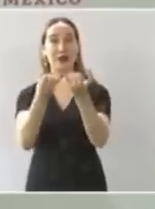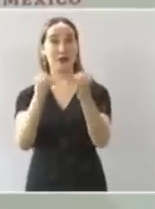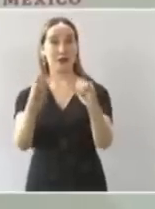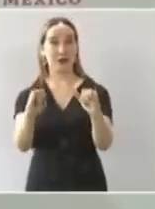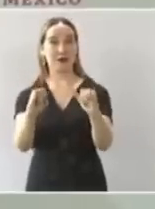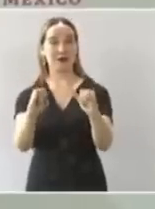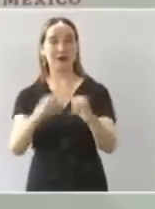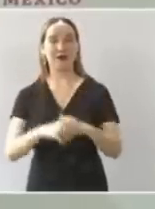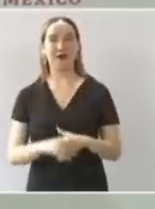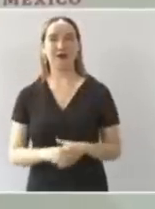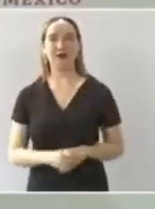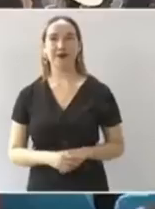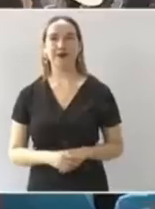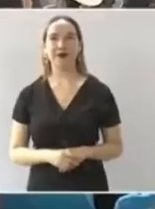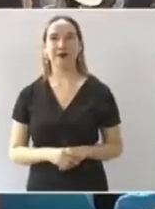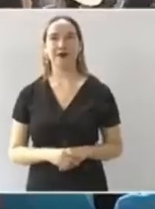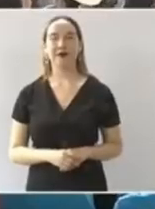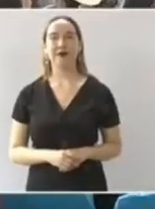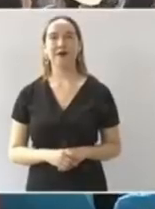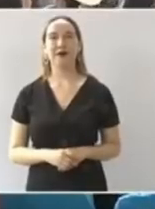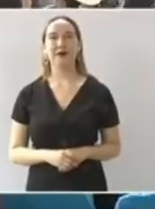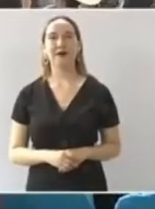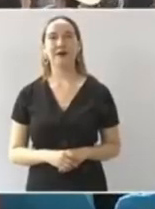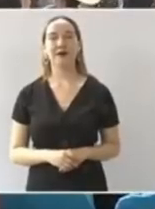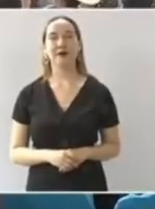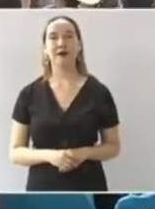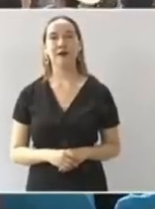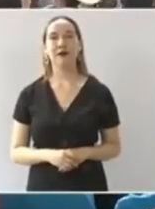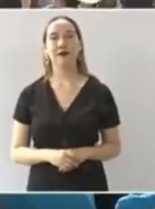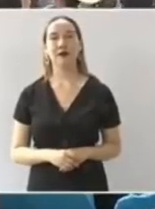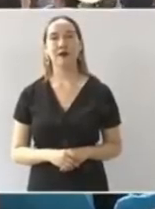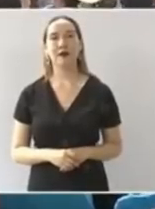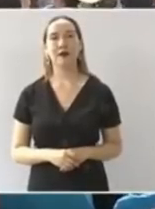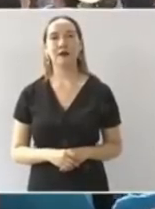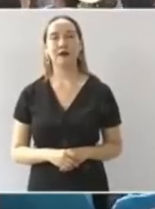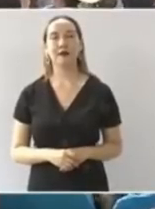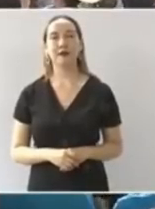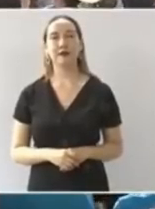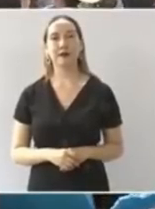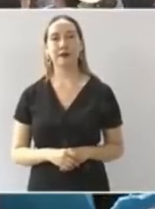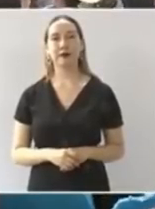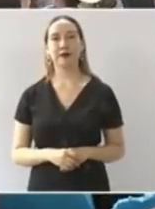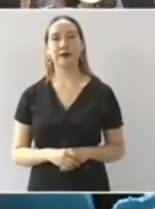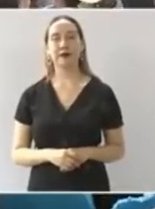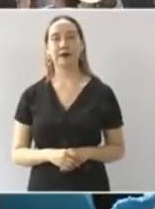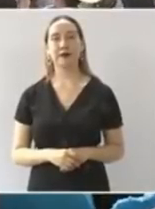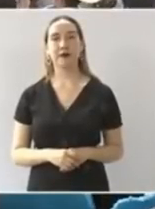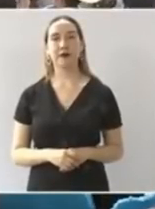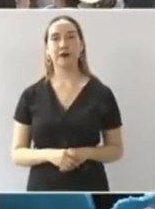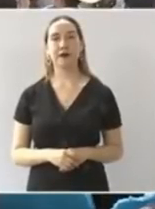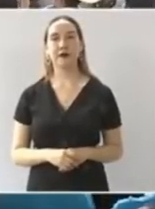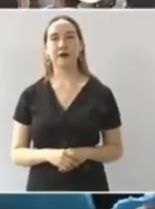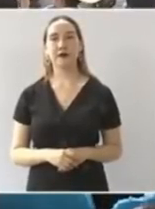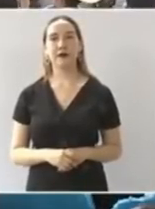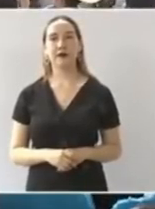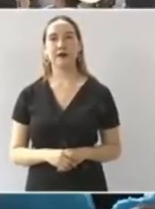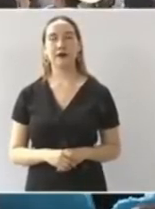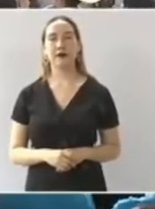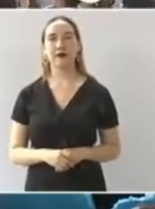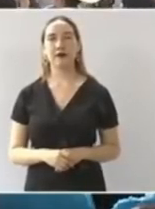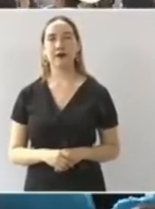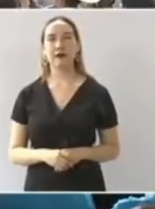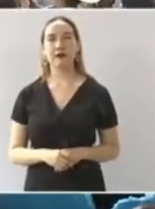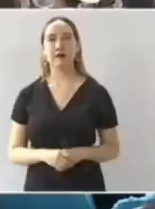a ampliar